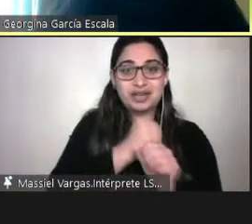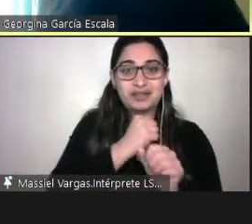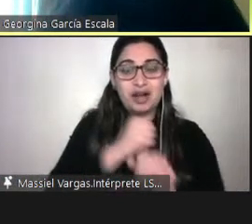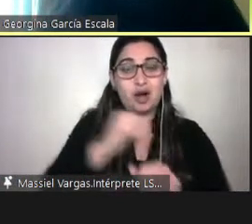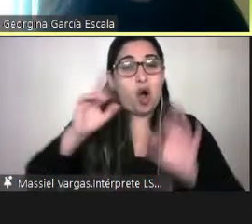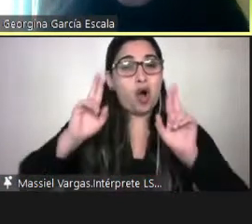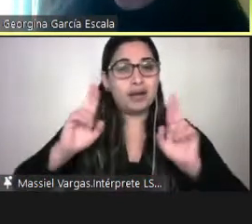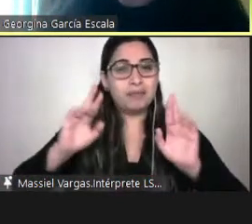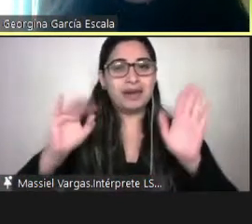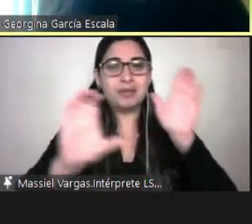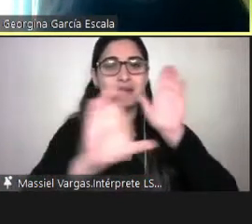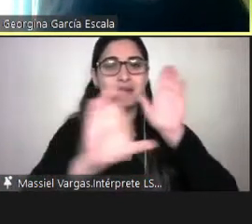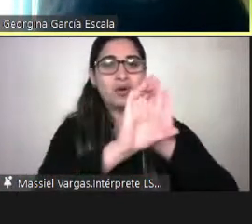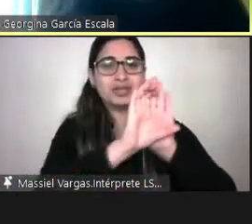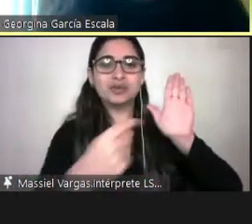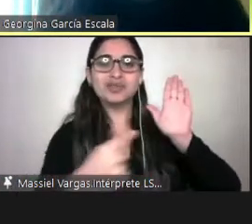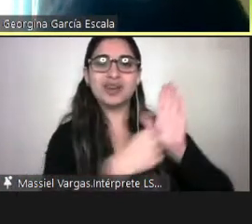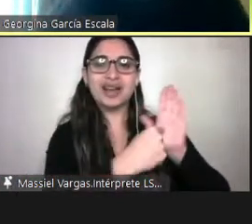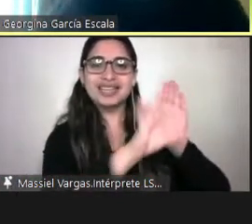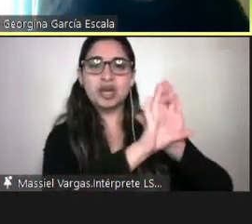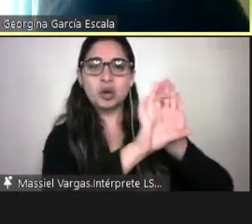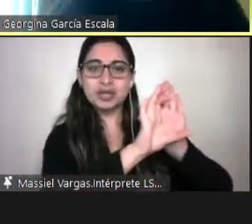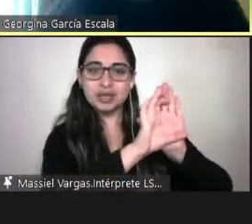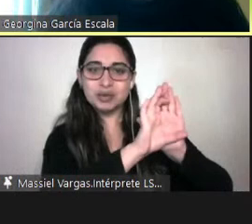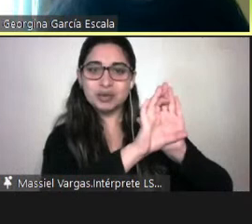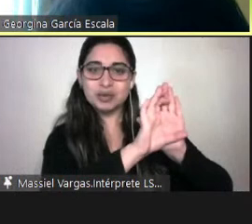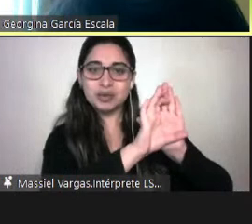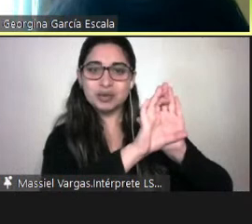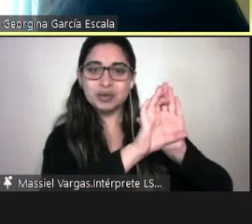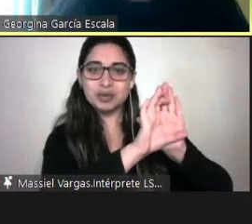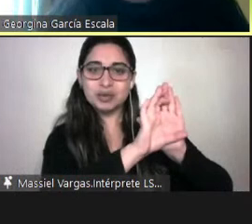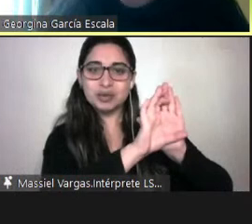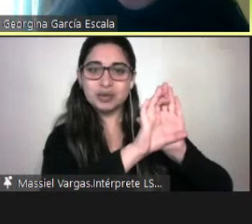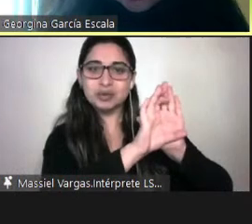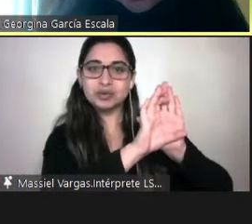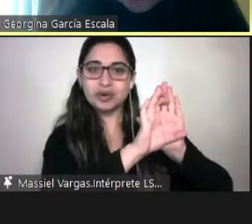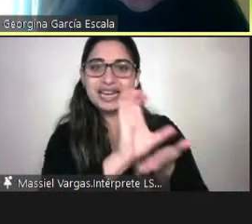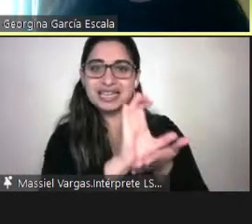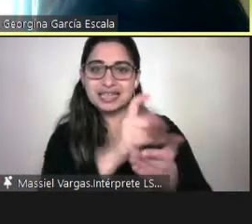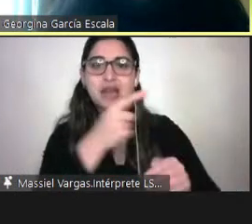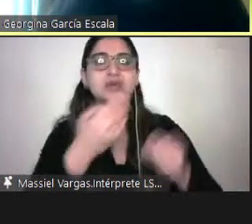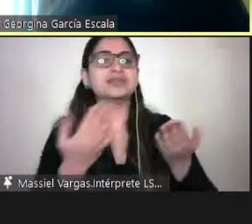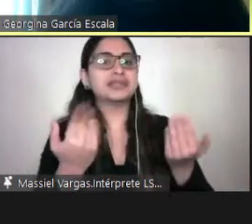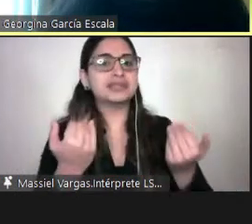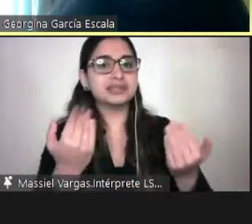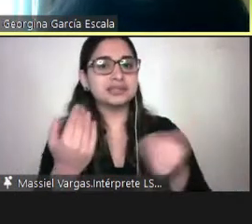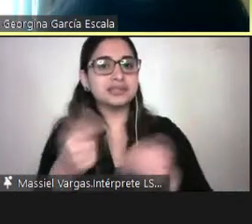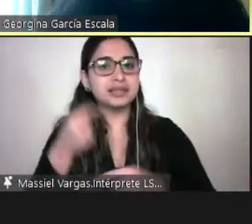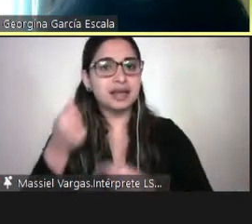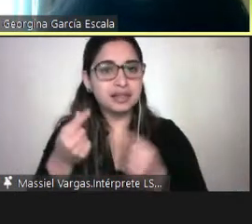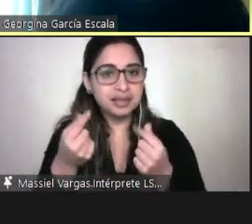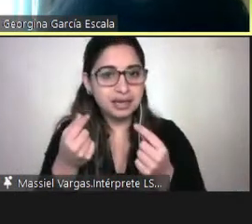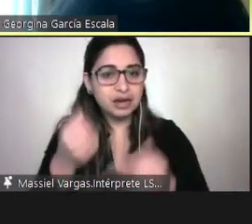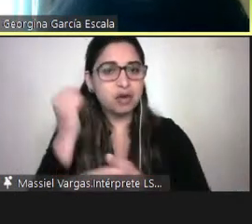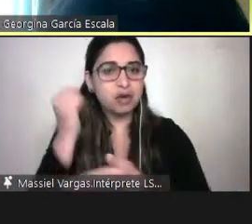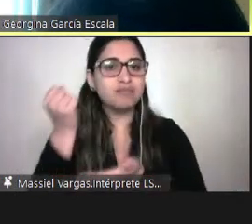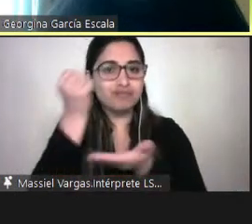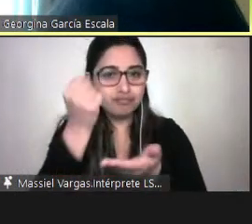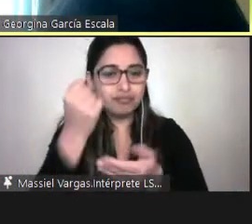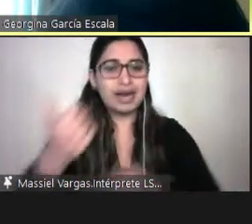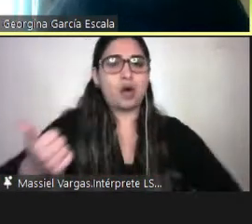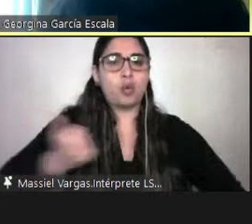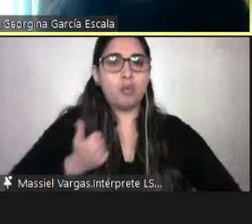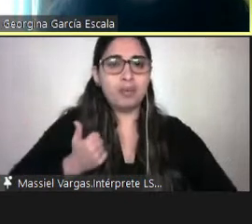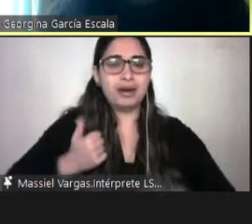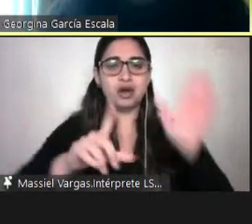quede garantizado, los entes del Estado deben tener los recursos para poder cumplir con la ley y cumplir con el